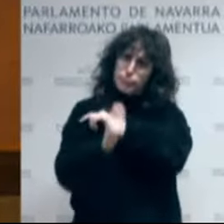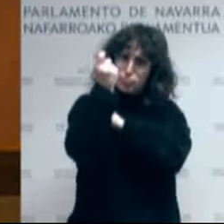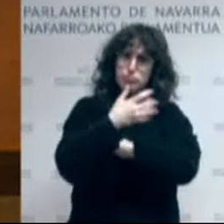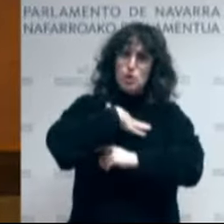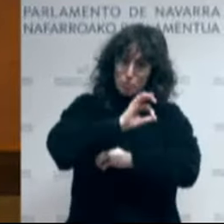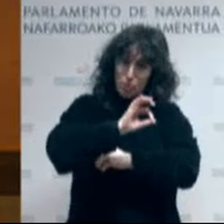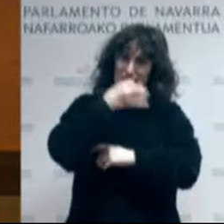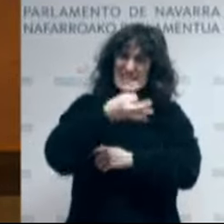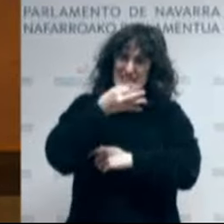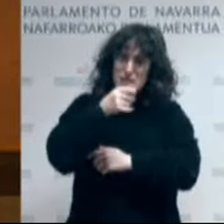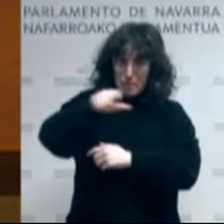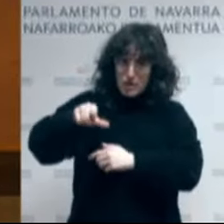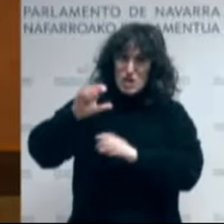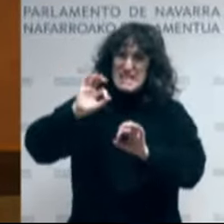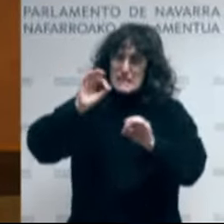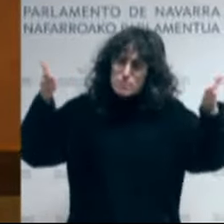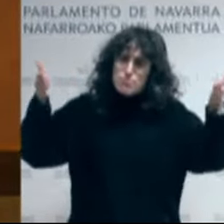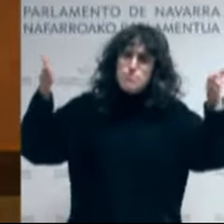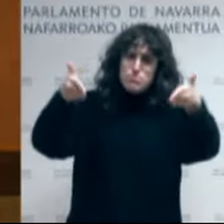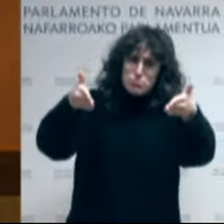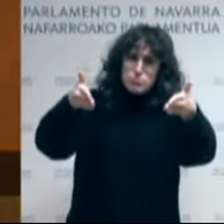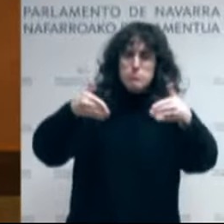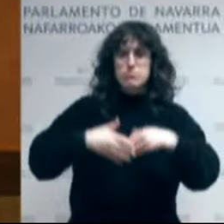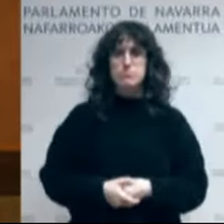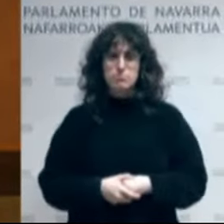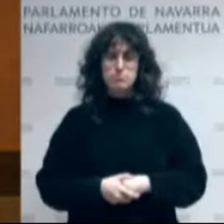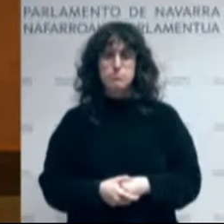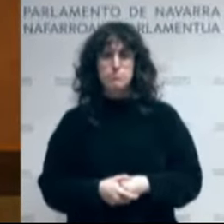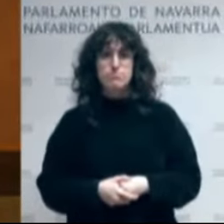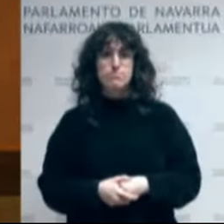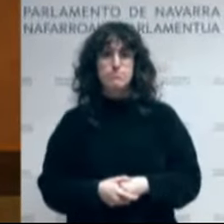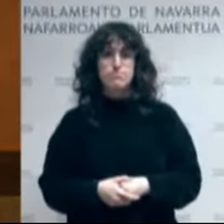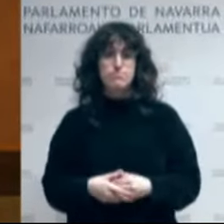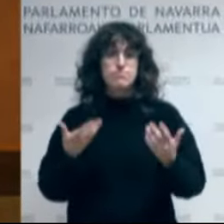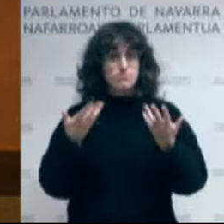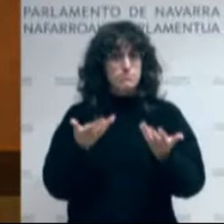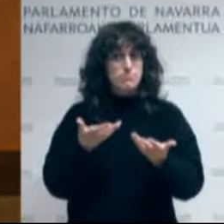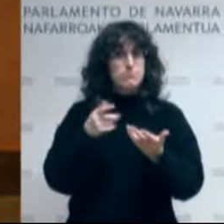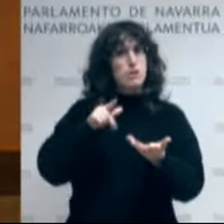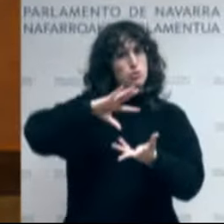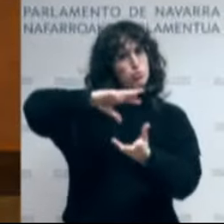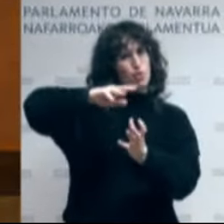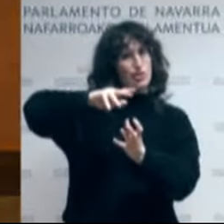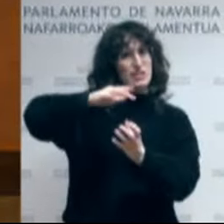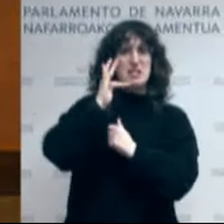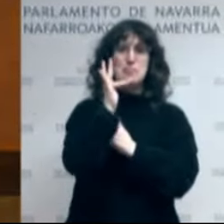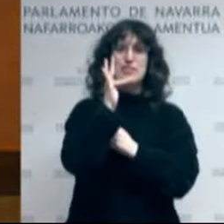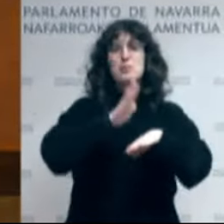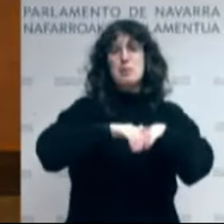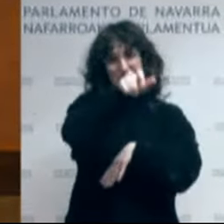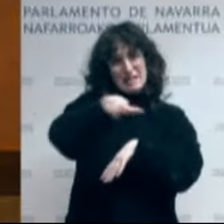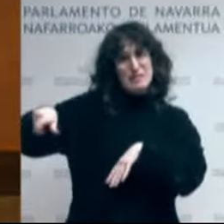Eta bide hori albiste hona da nafarroako erritarren zat. Akordio